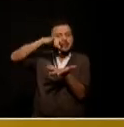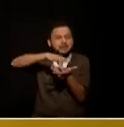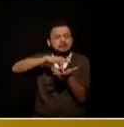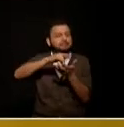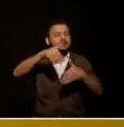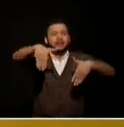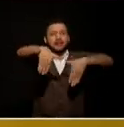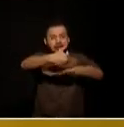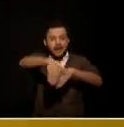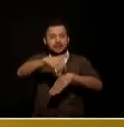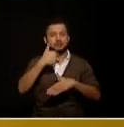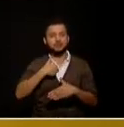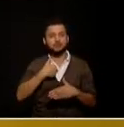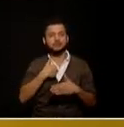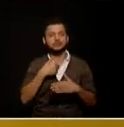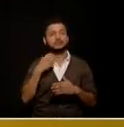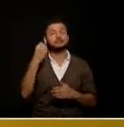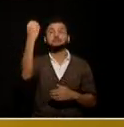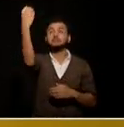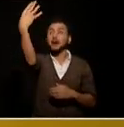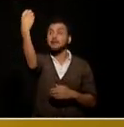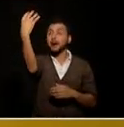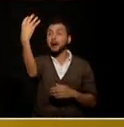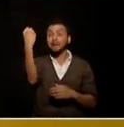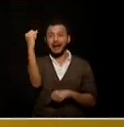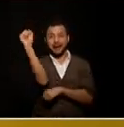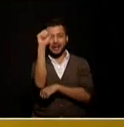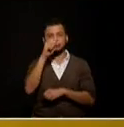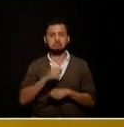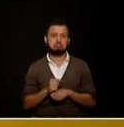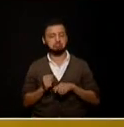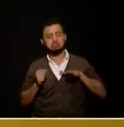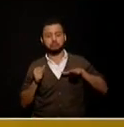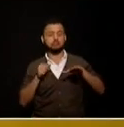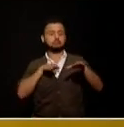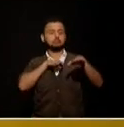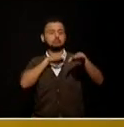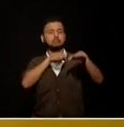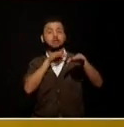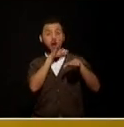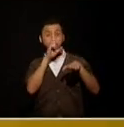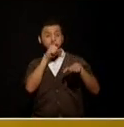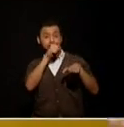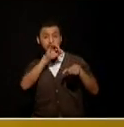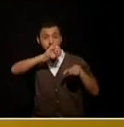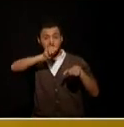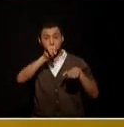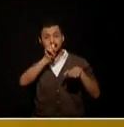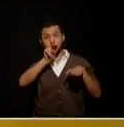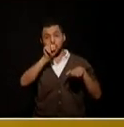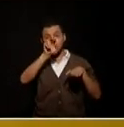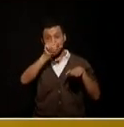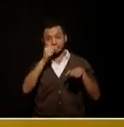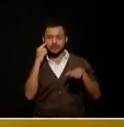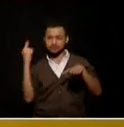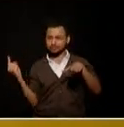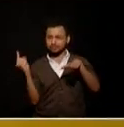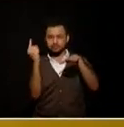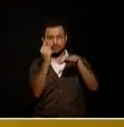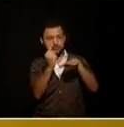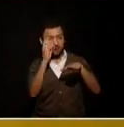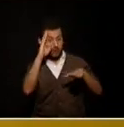compromiso politiquero con nadie estoy dando una lucha de frente a la comunidad con transparencia por eso